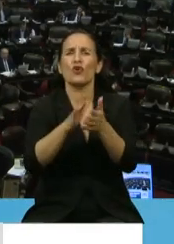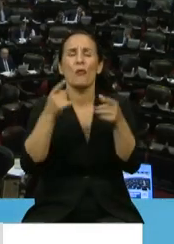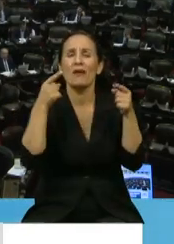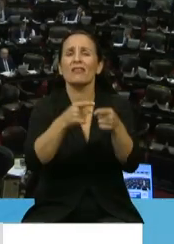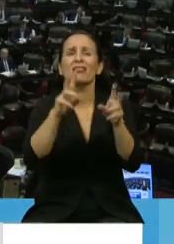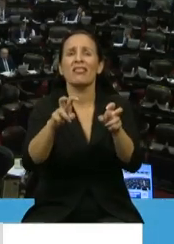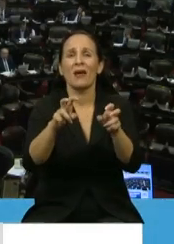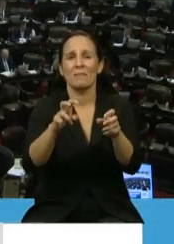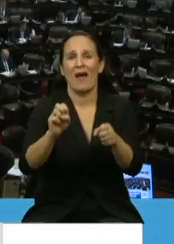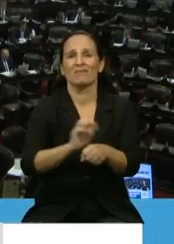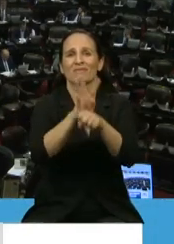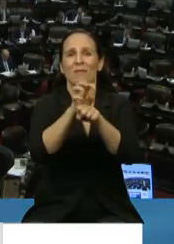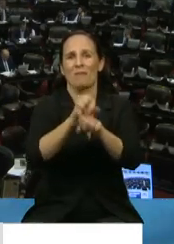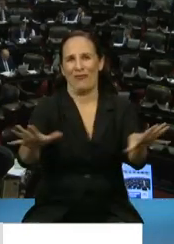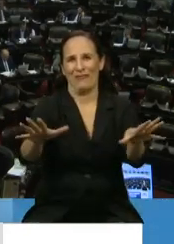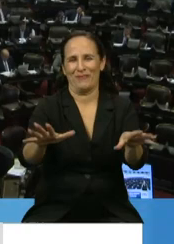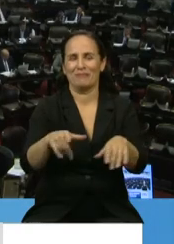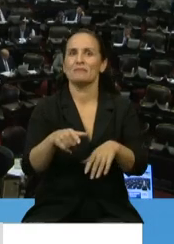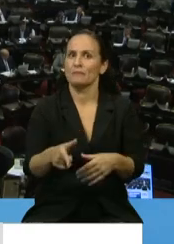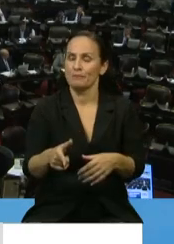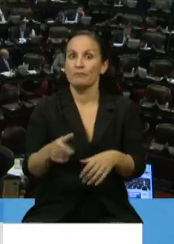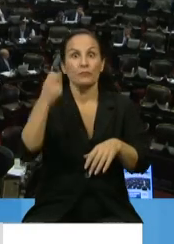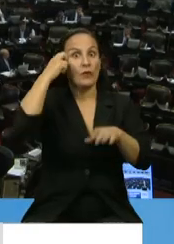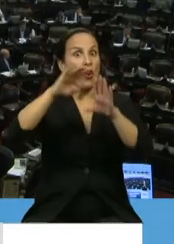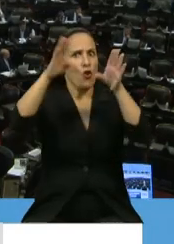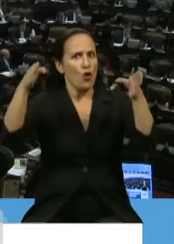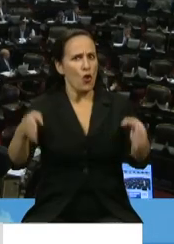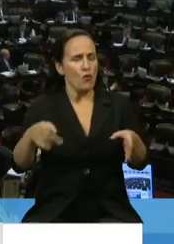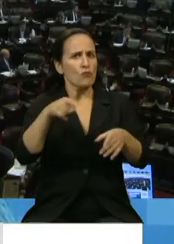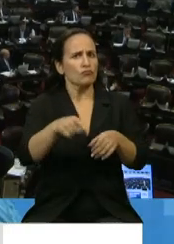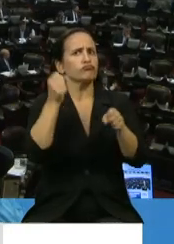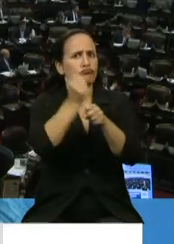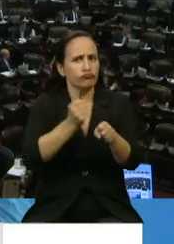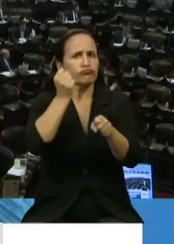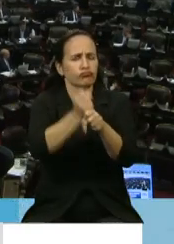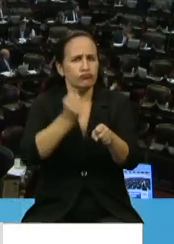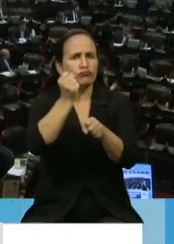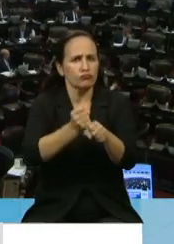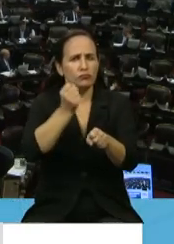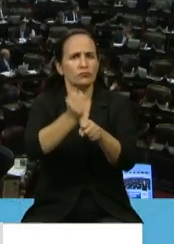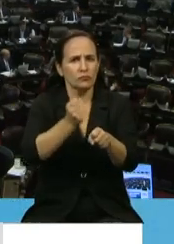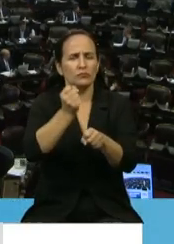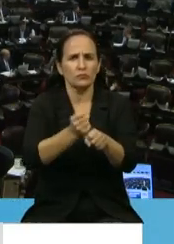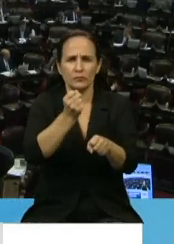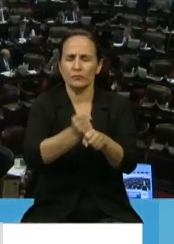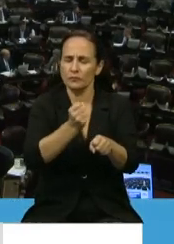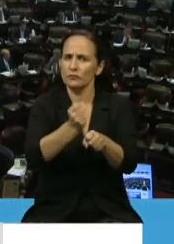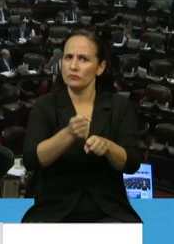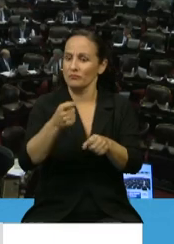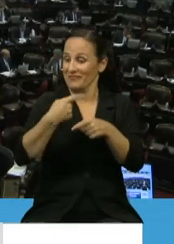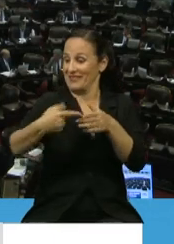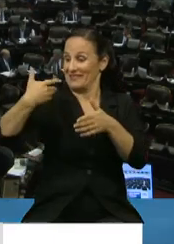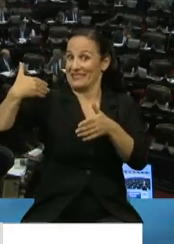El Congreso de la Nación estuvo trabajando intensamente en las semanas anteriores.